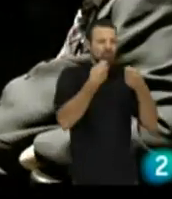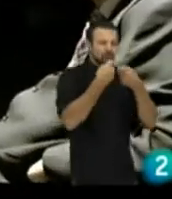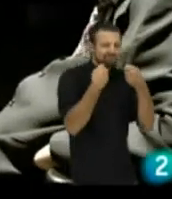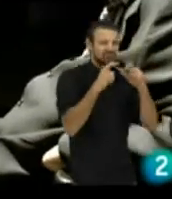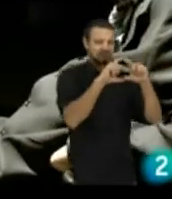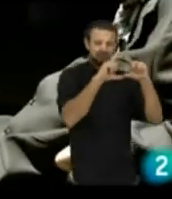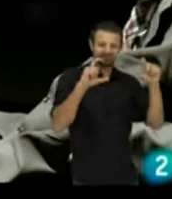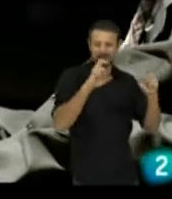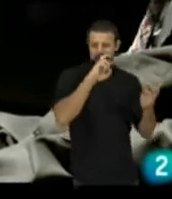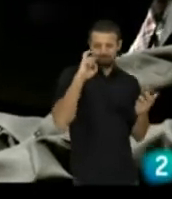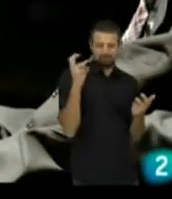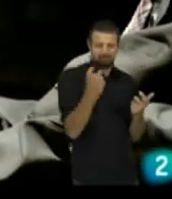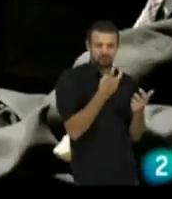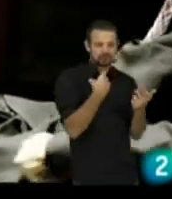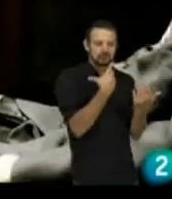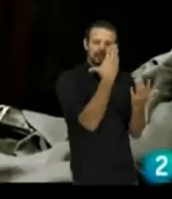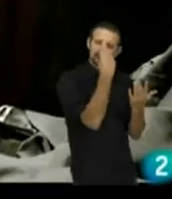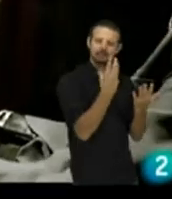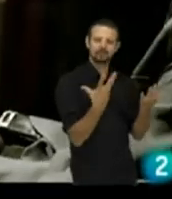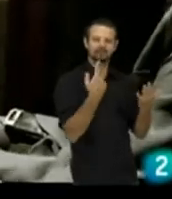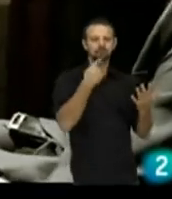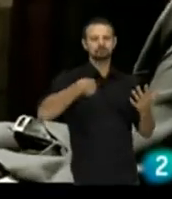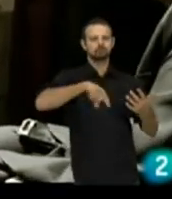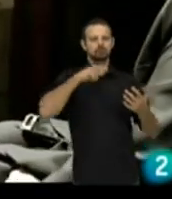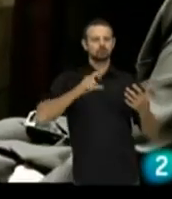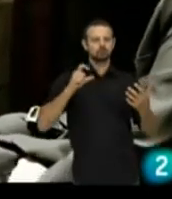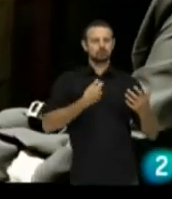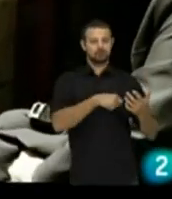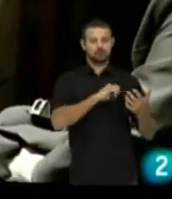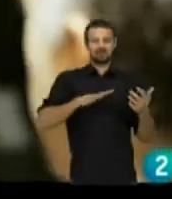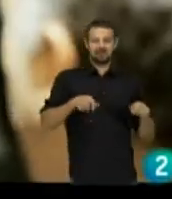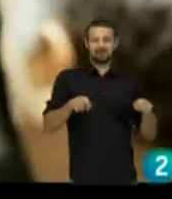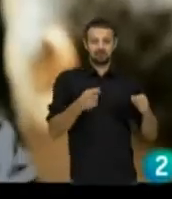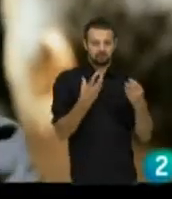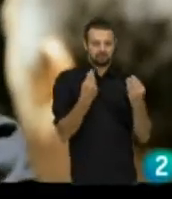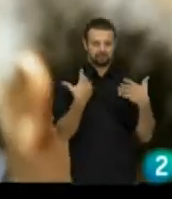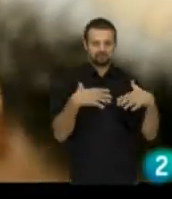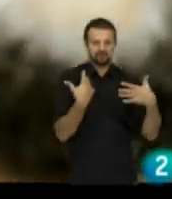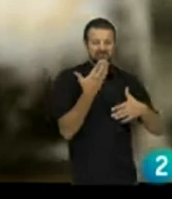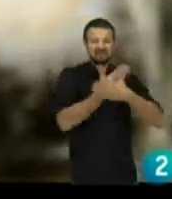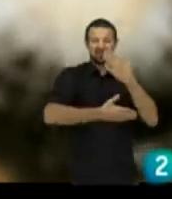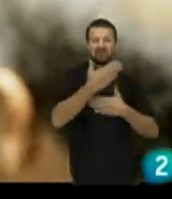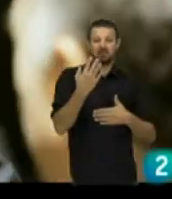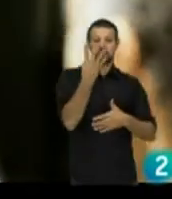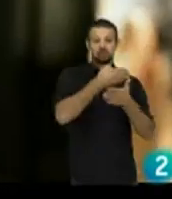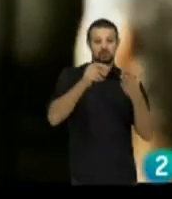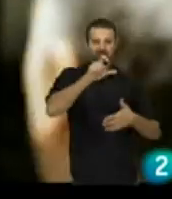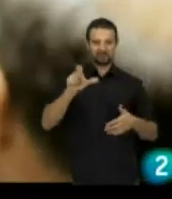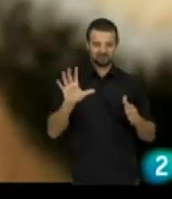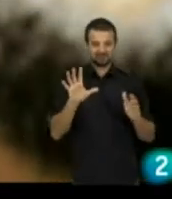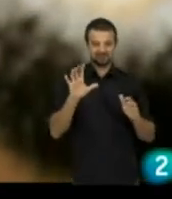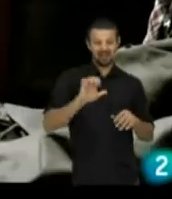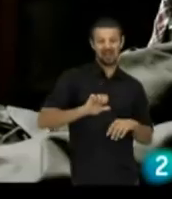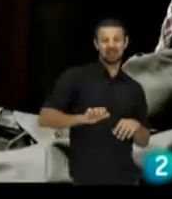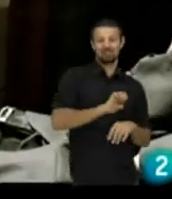Sí, ayuda. Mira, sobre todo en temas de hostelería... ...entiendan que somos un número muy importante de personas en este país.